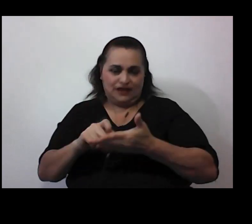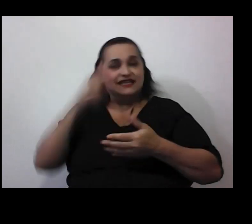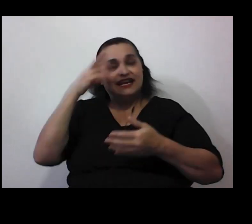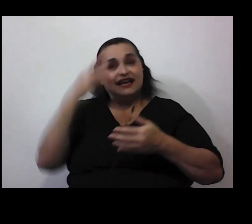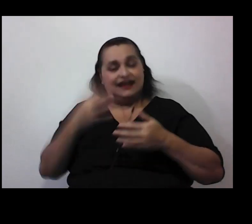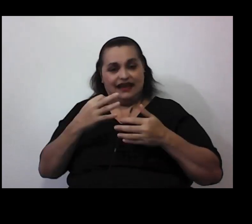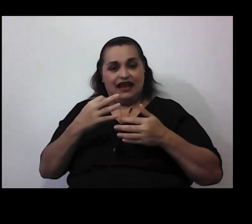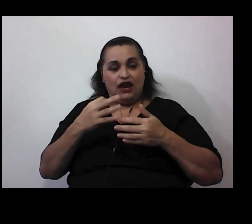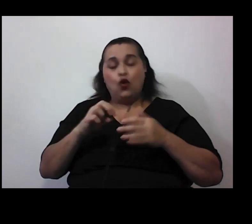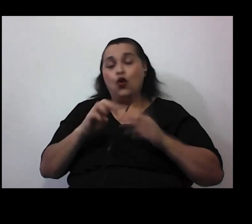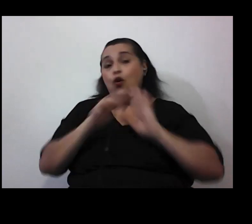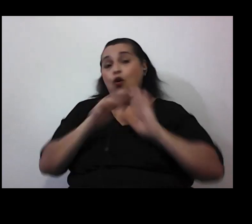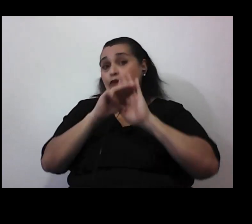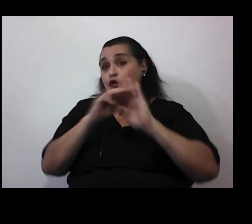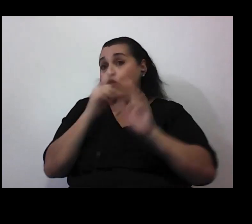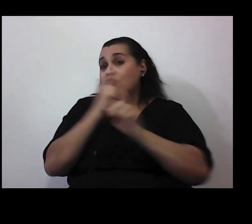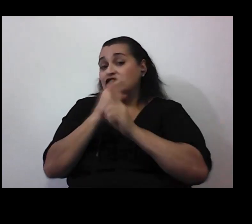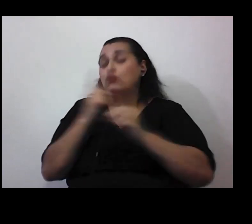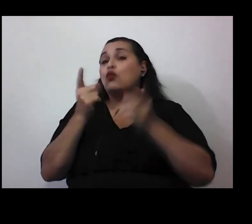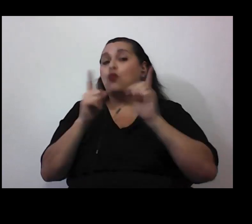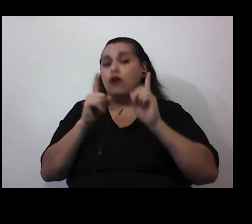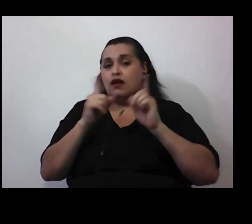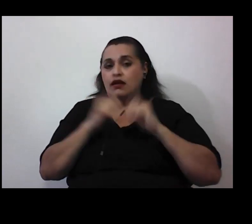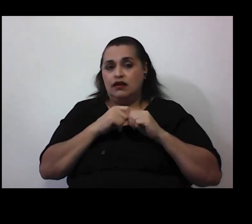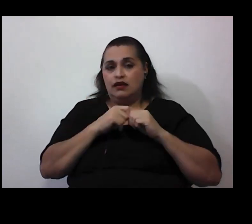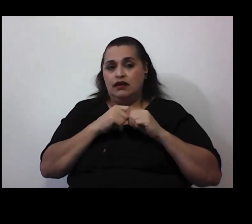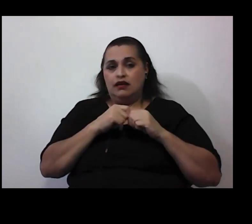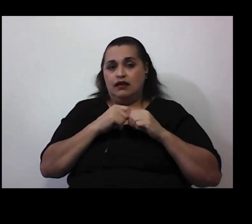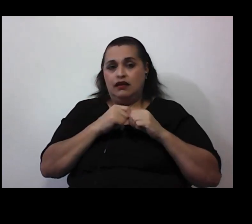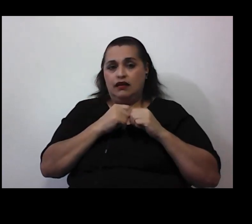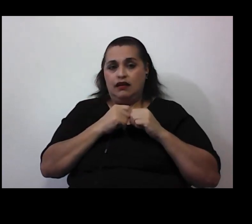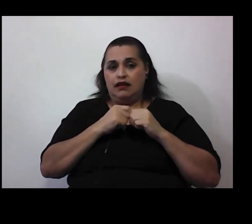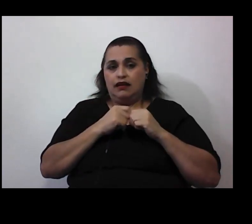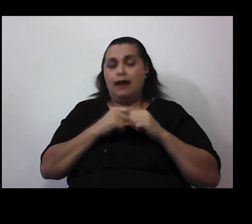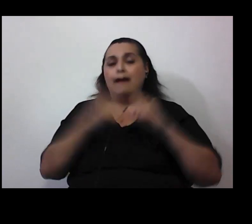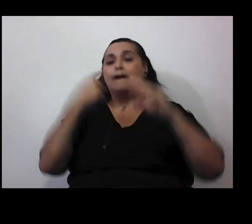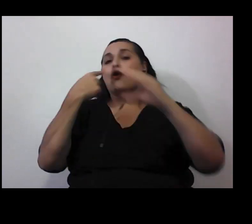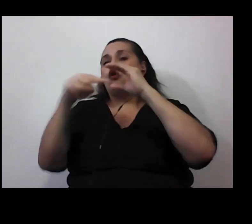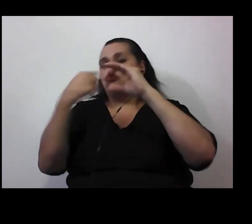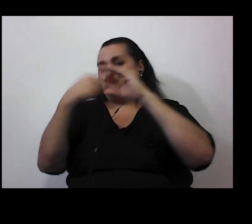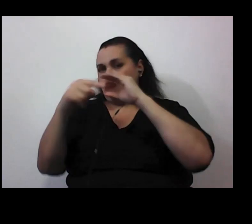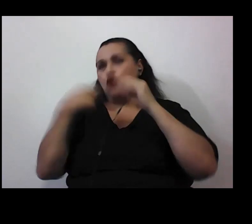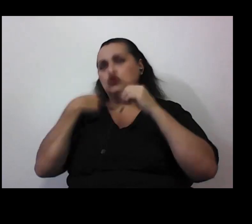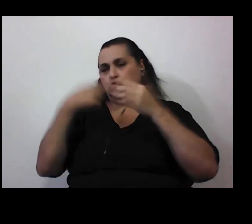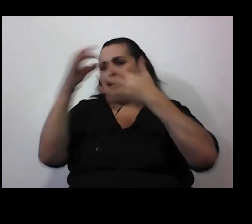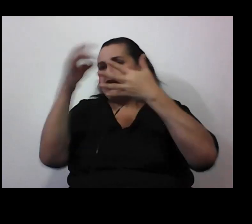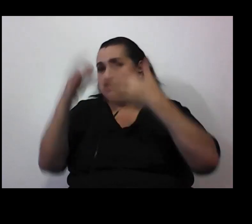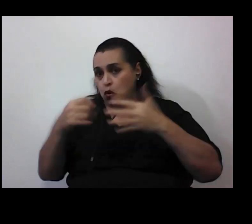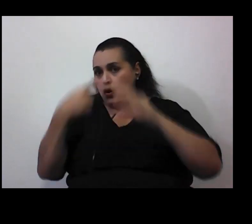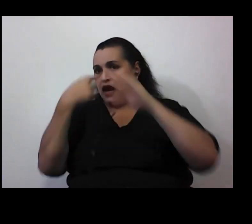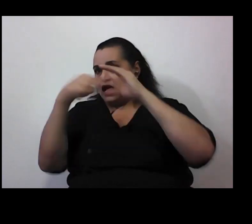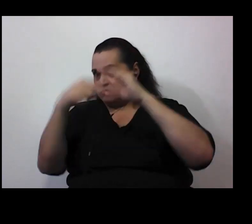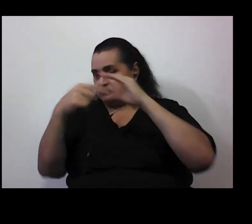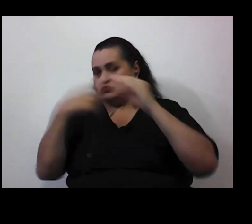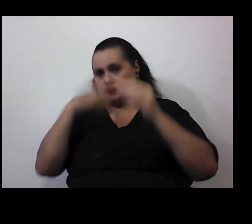el modo más efectivo de hacerlo ese sería vía mail puedo hacer una selección de artículos y